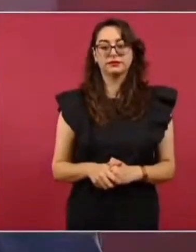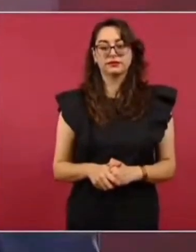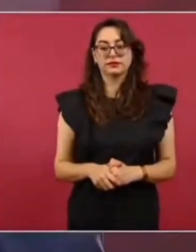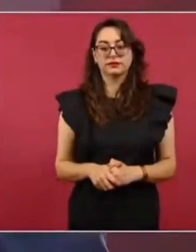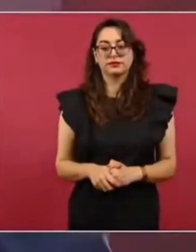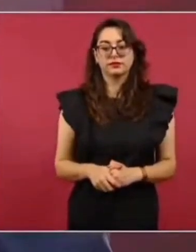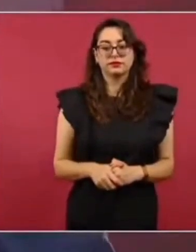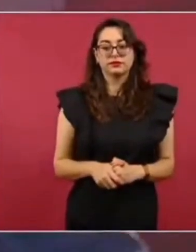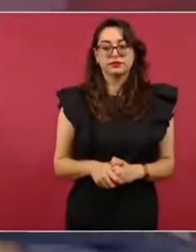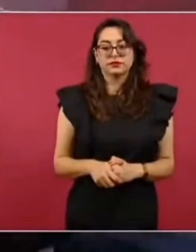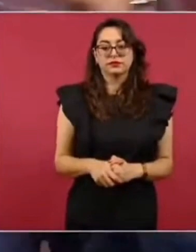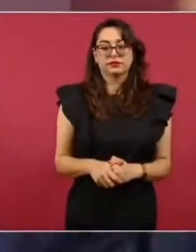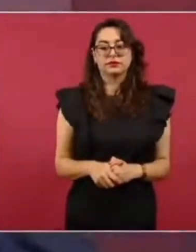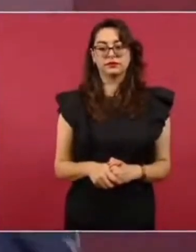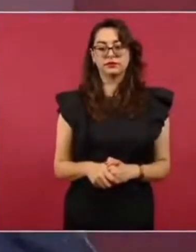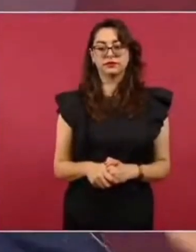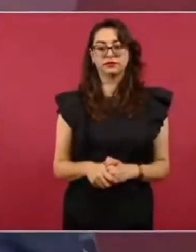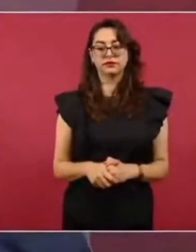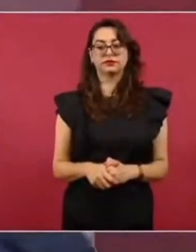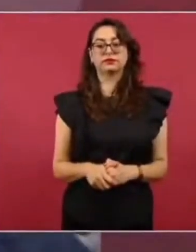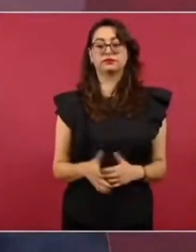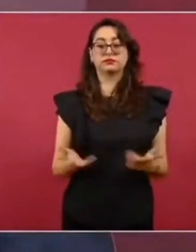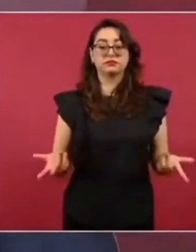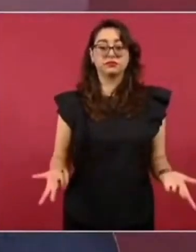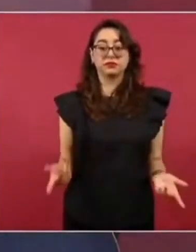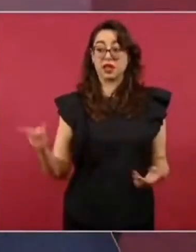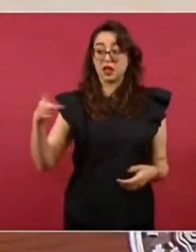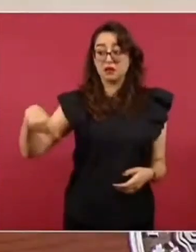que no es que sean buenos abogados